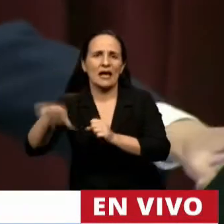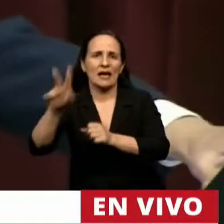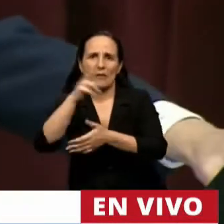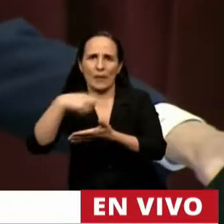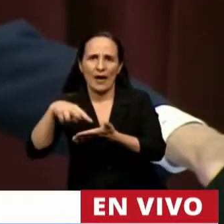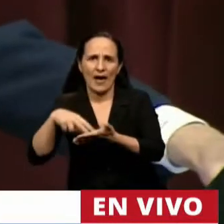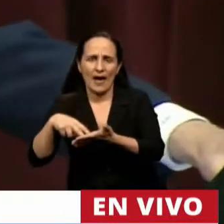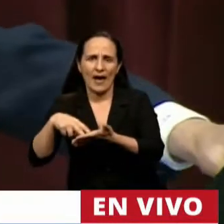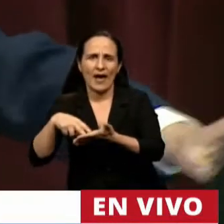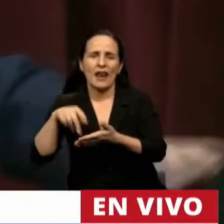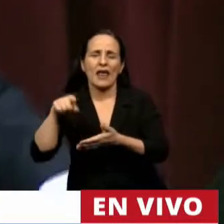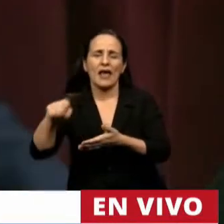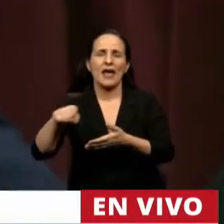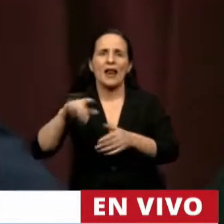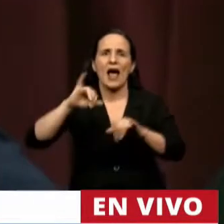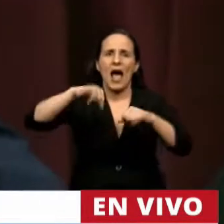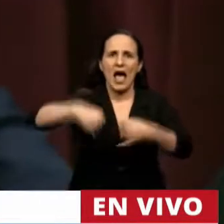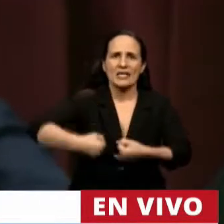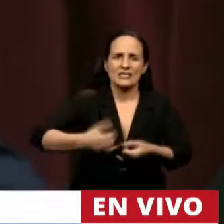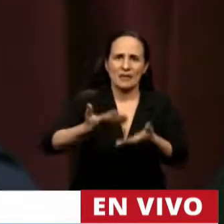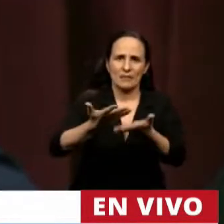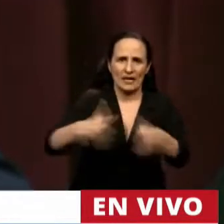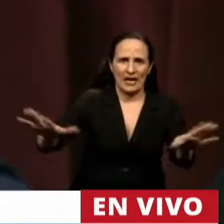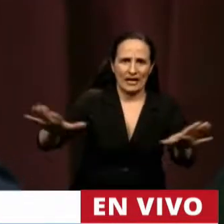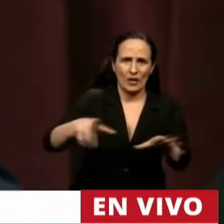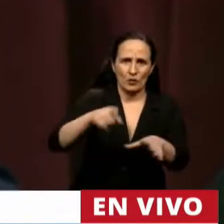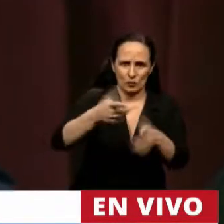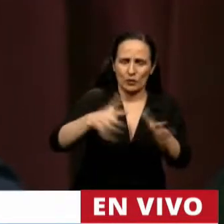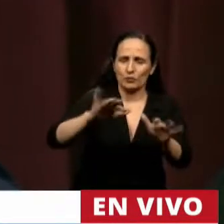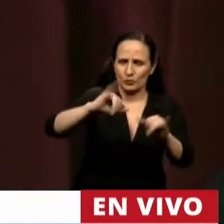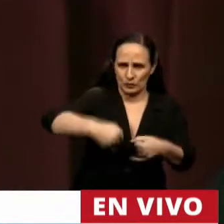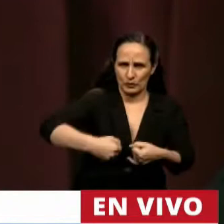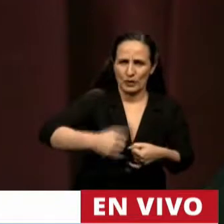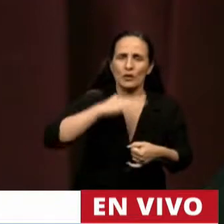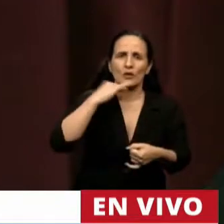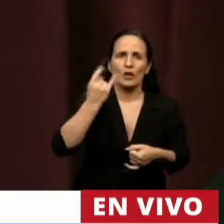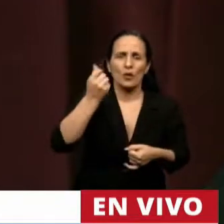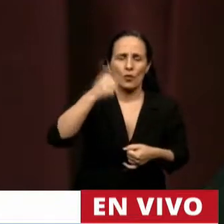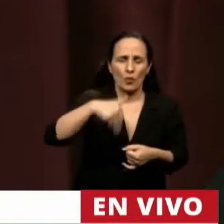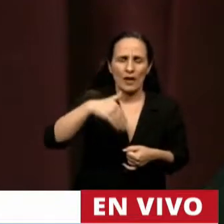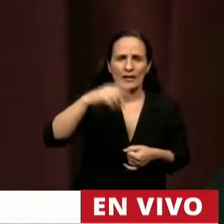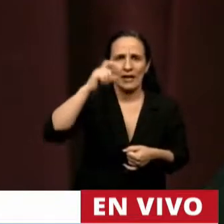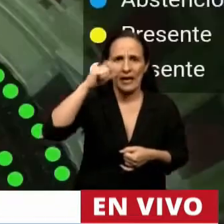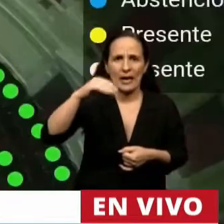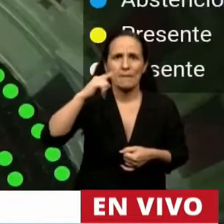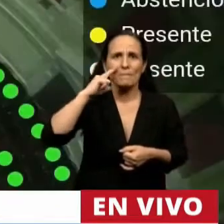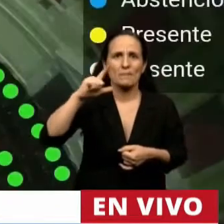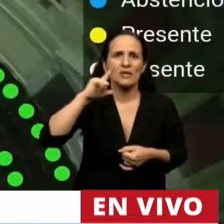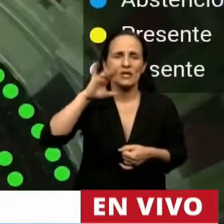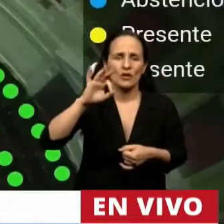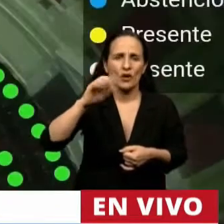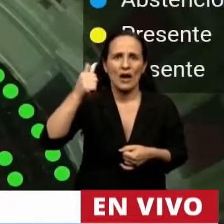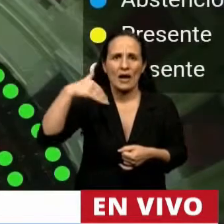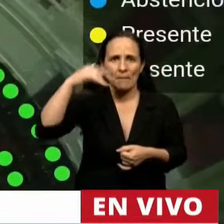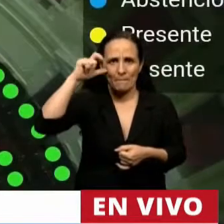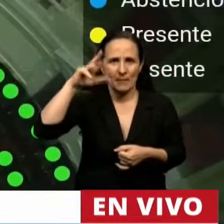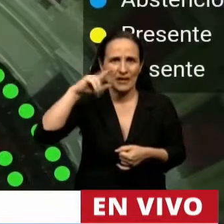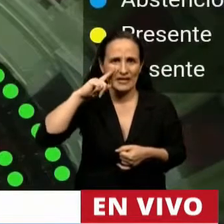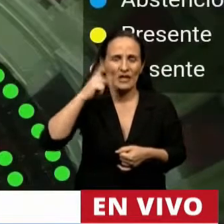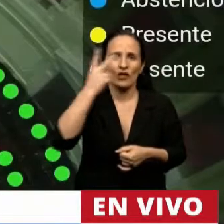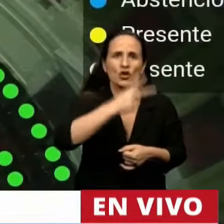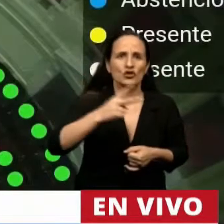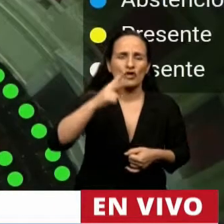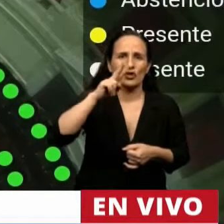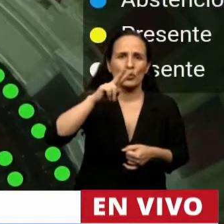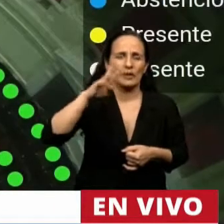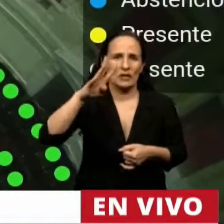Diputados aprobó la renuncia de Juana Meri. Cerca de las 3 y media de la madrugada el Pleno de la Cámara aprobó la renuncia del diputado salteño pero